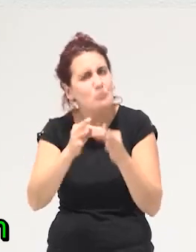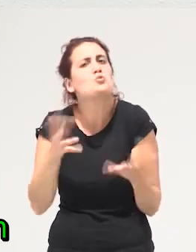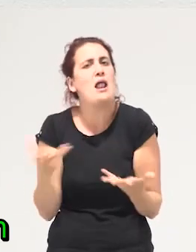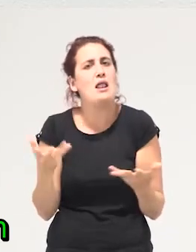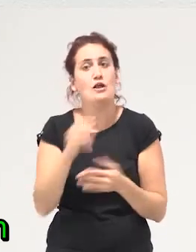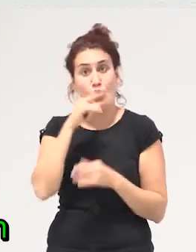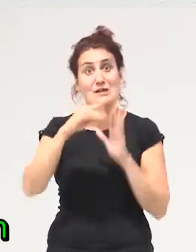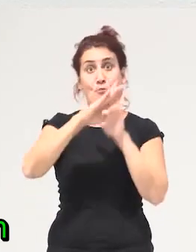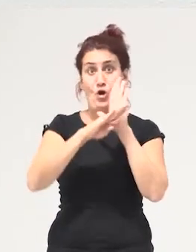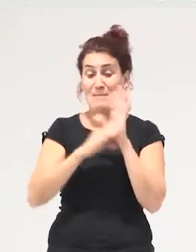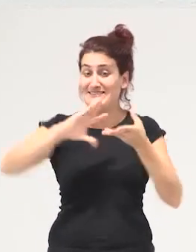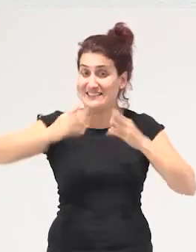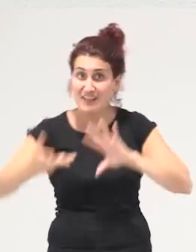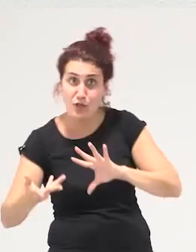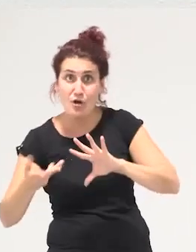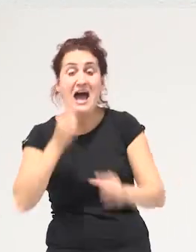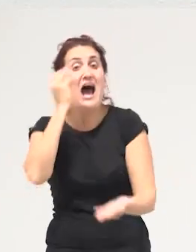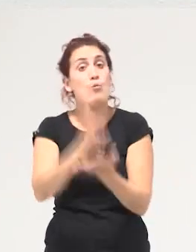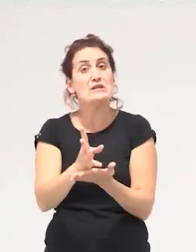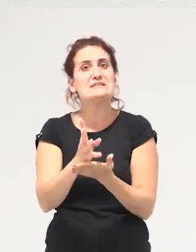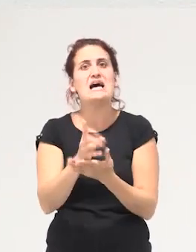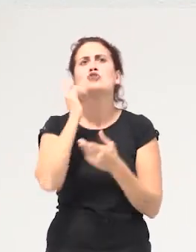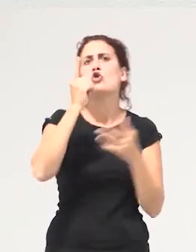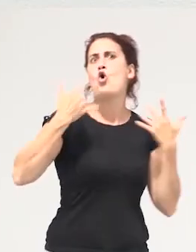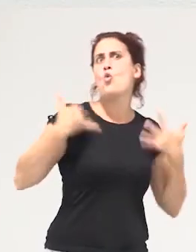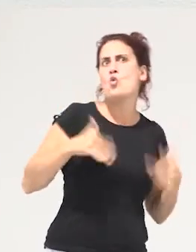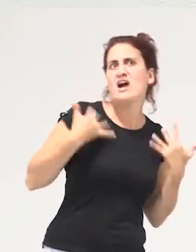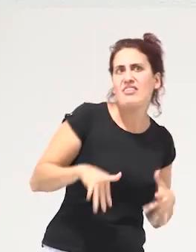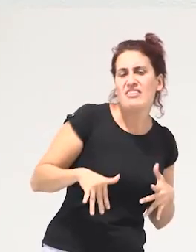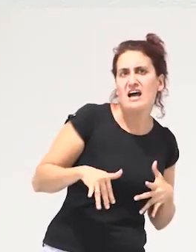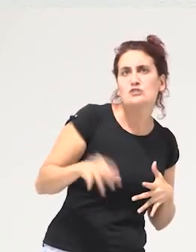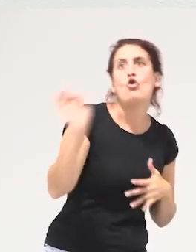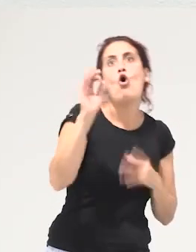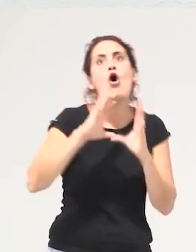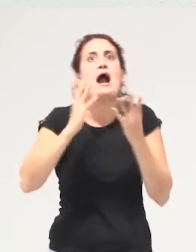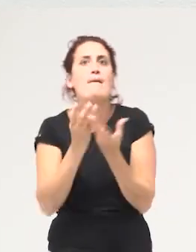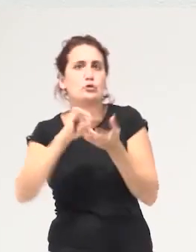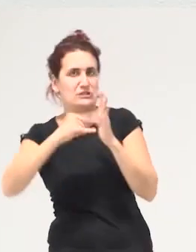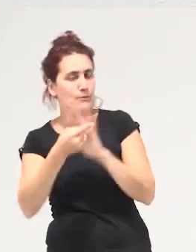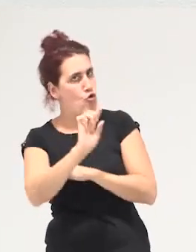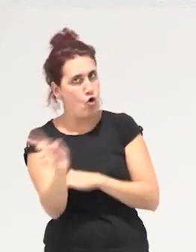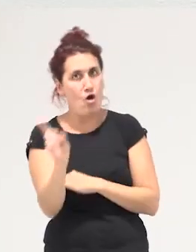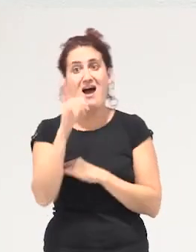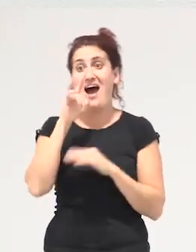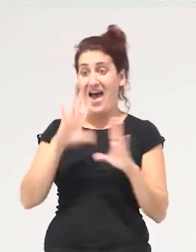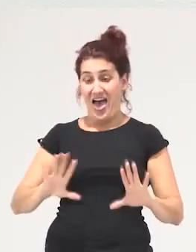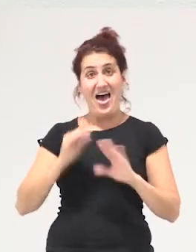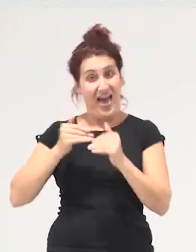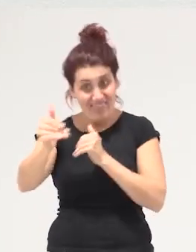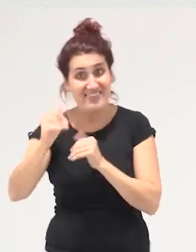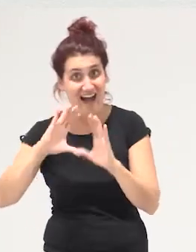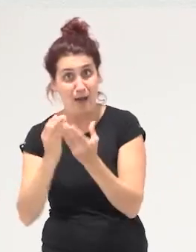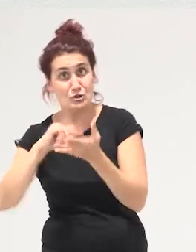transición apuesta por no es o las urgencias o el cambio sistémico sino hacia el cambio sistémico